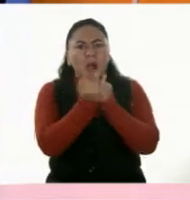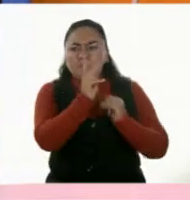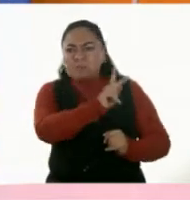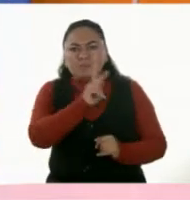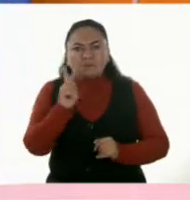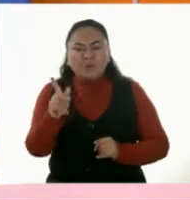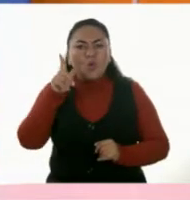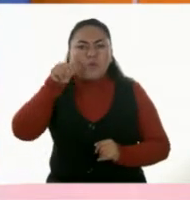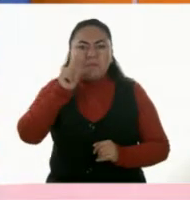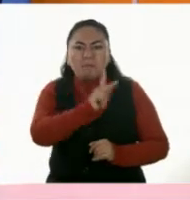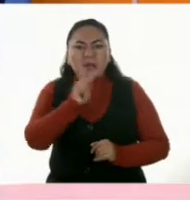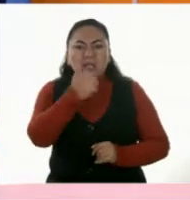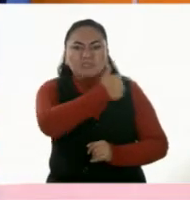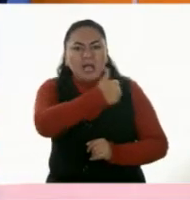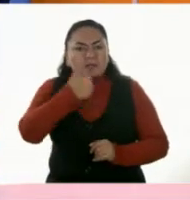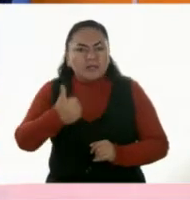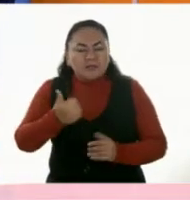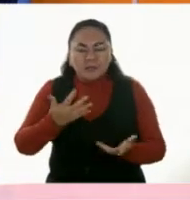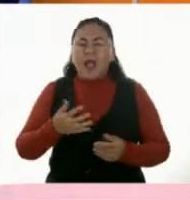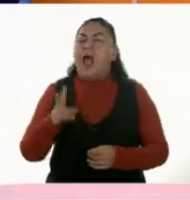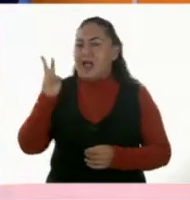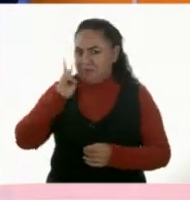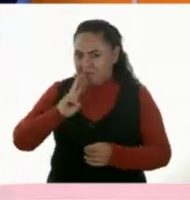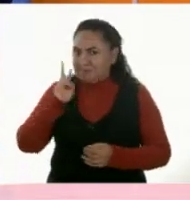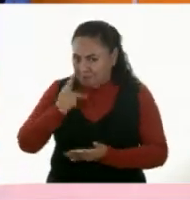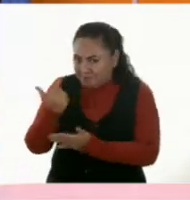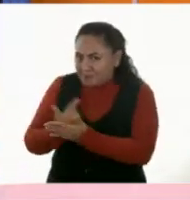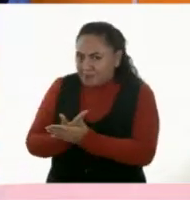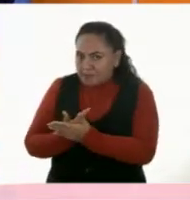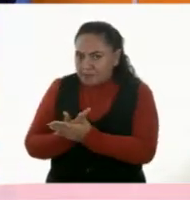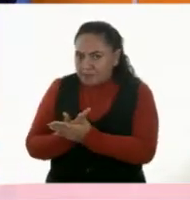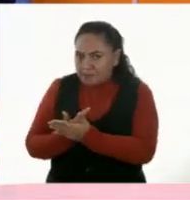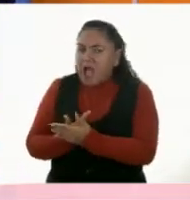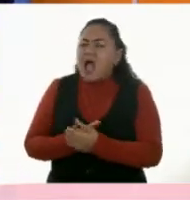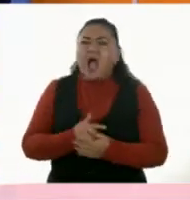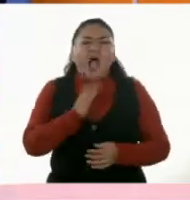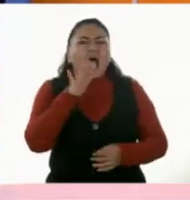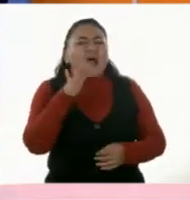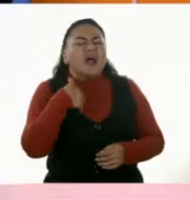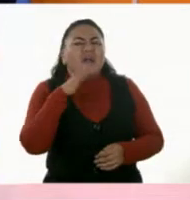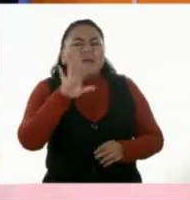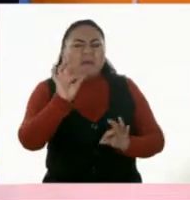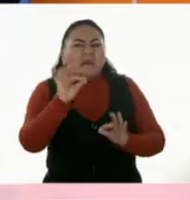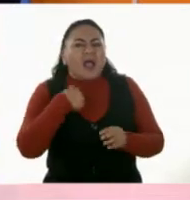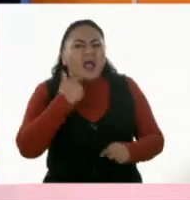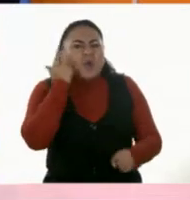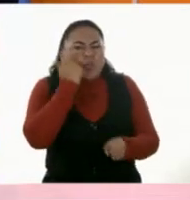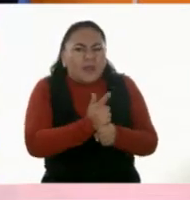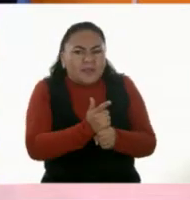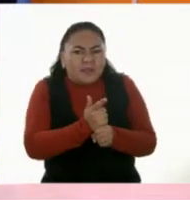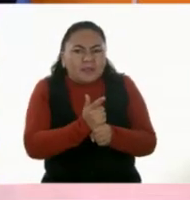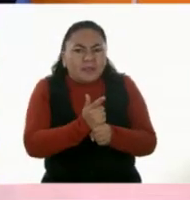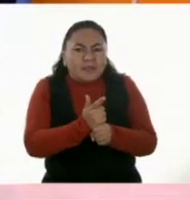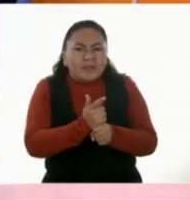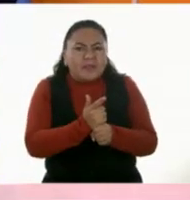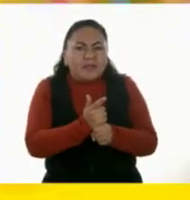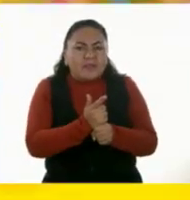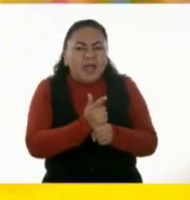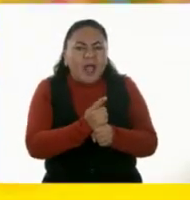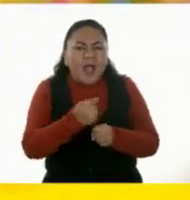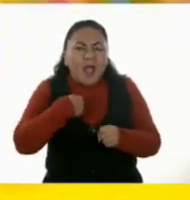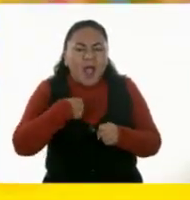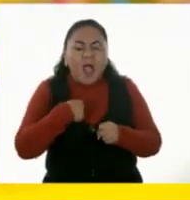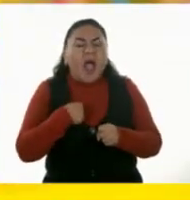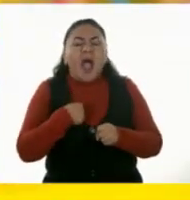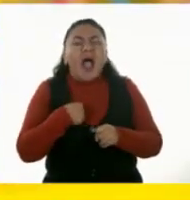las mismas que Lupita. A ver. Vamos a contar. Ay, ¿y sabes de qué acabo de darme cuenta? ¿De qué? De que las puse